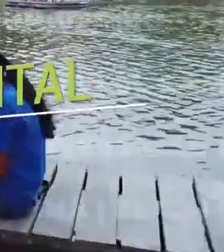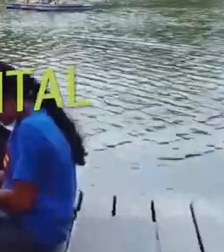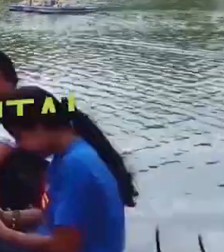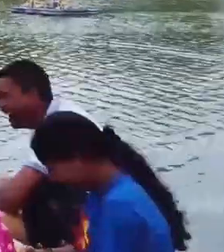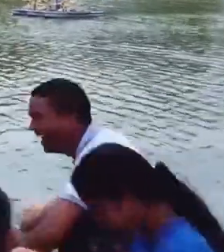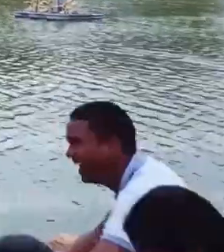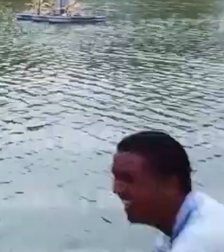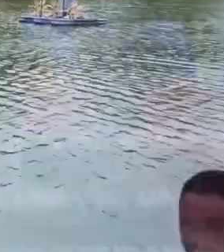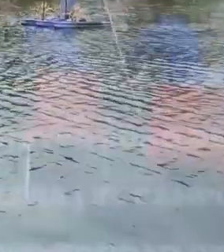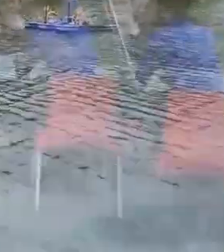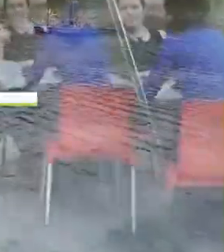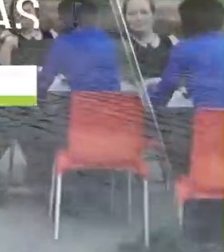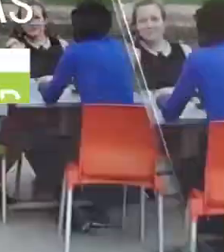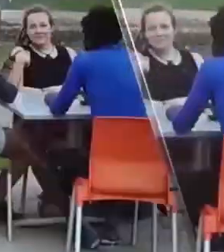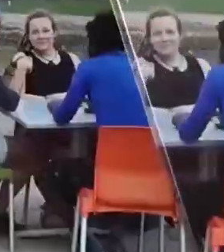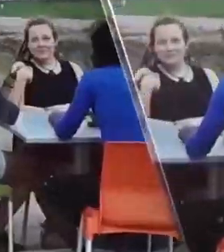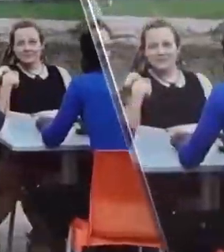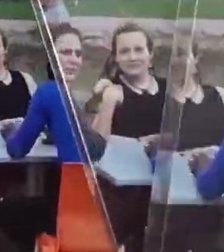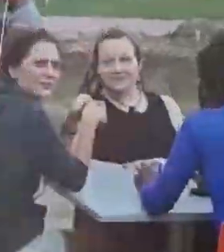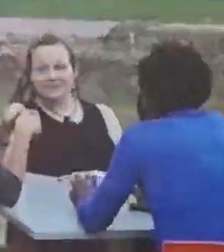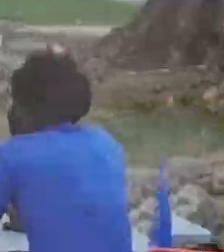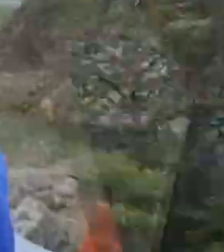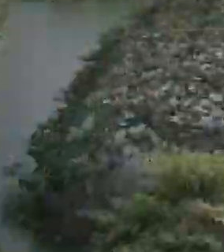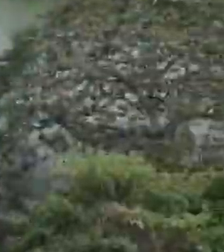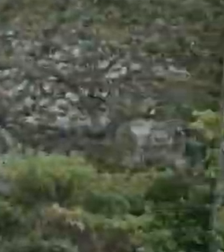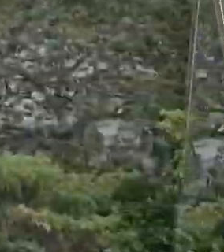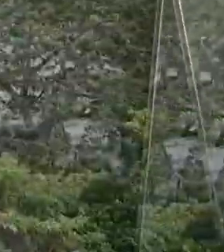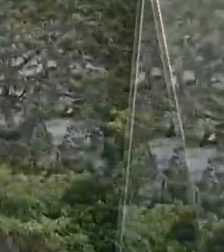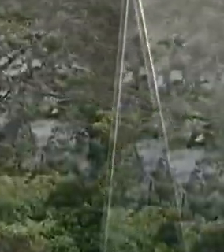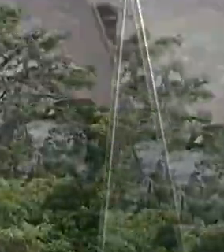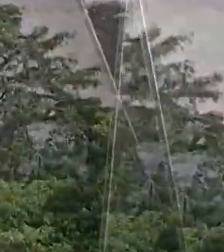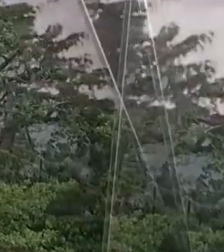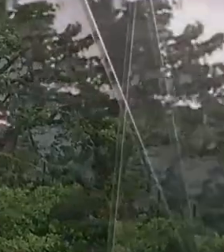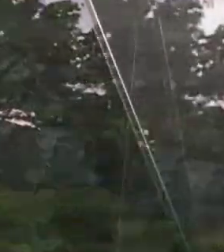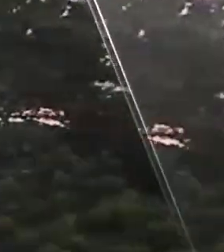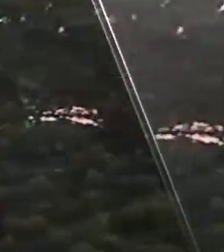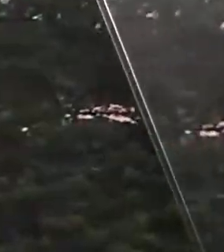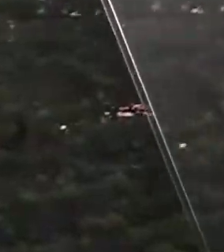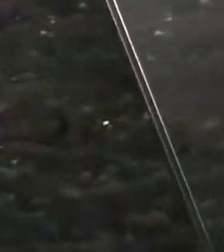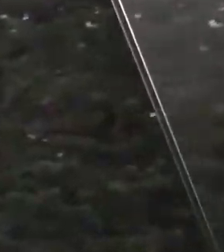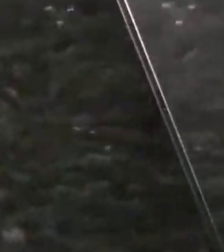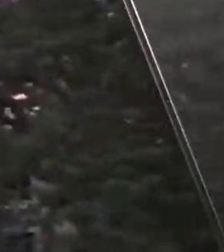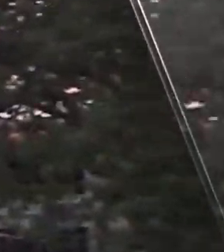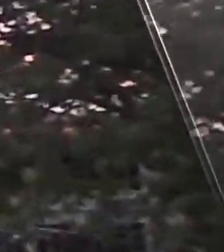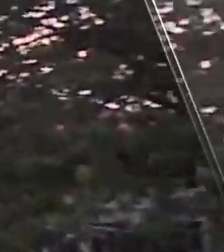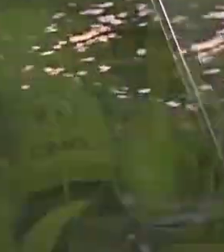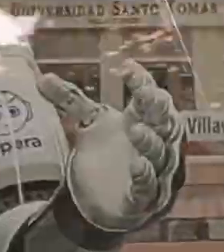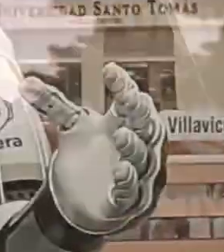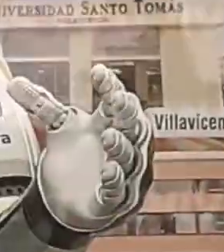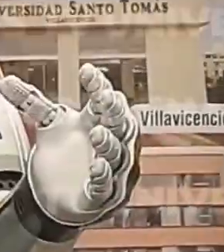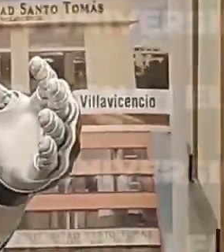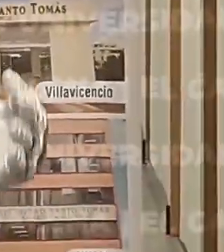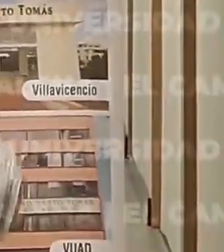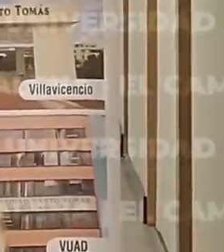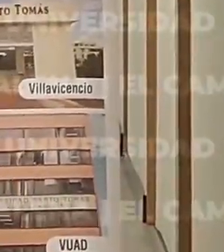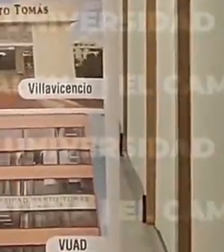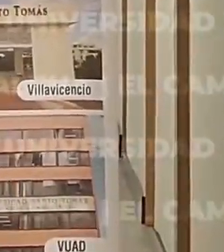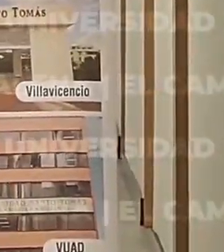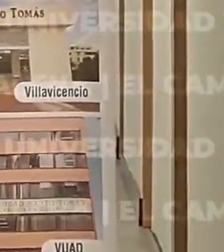Es un llamado a que vivan en una tierra sostenible. Para rodearnos un poco de esta bella naturaleza que nos ofrece nuestro territorio.